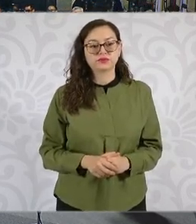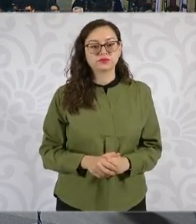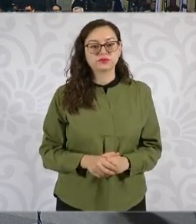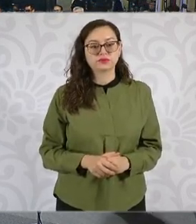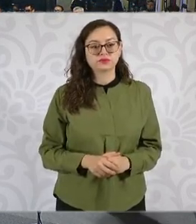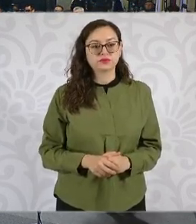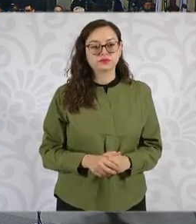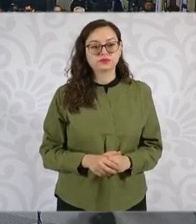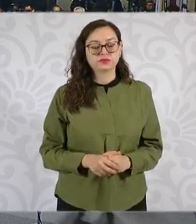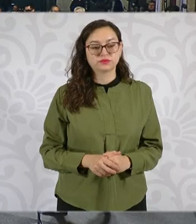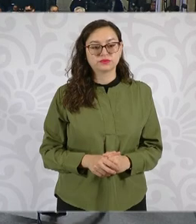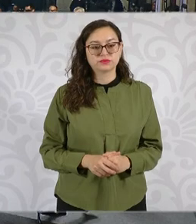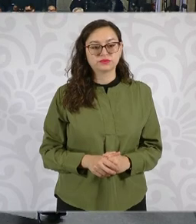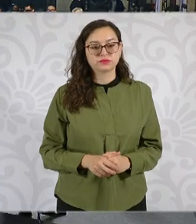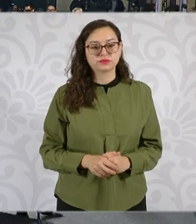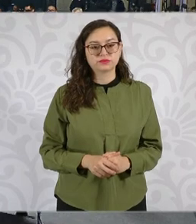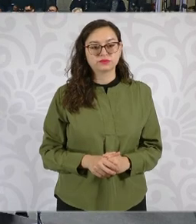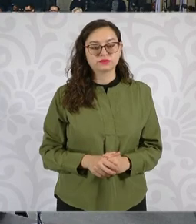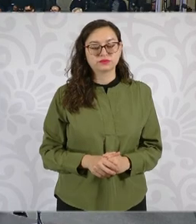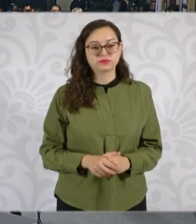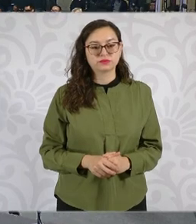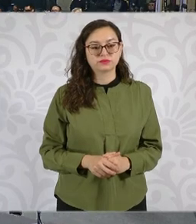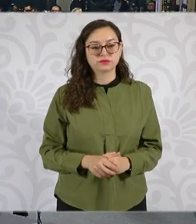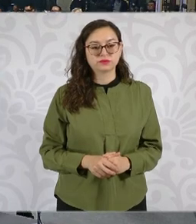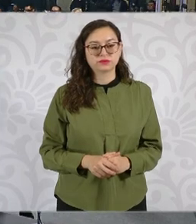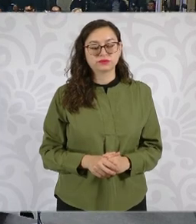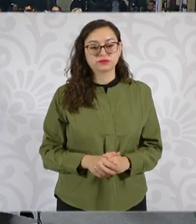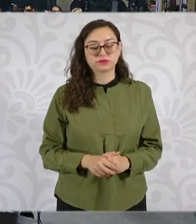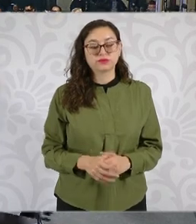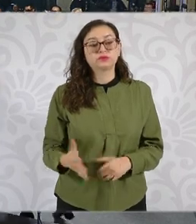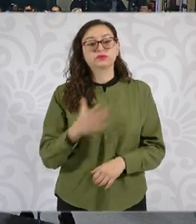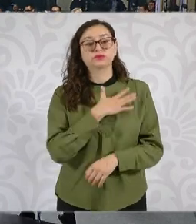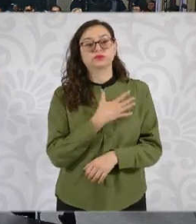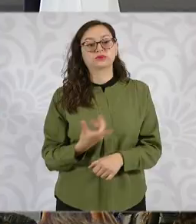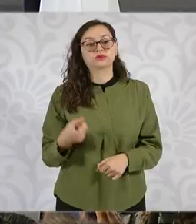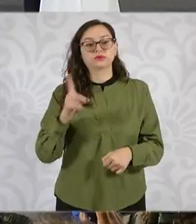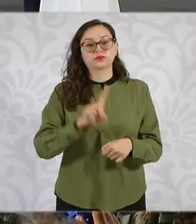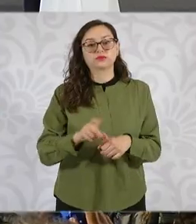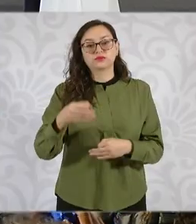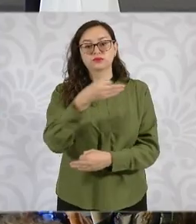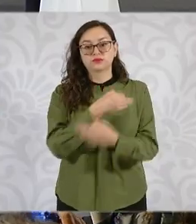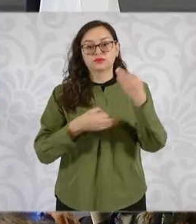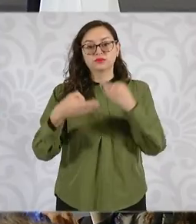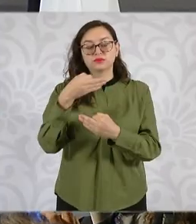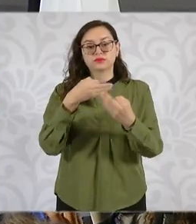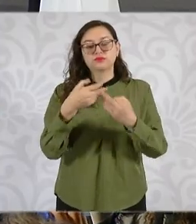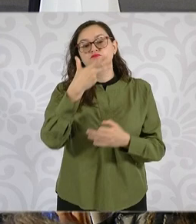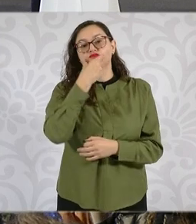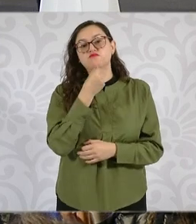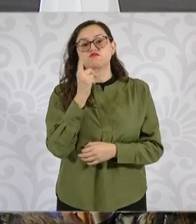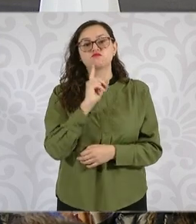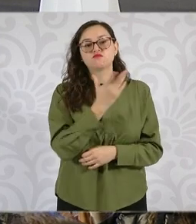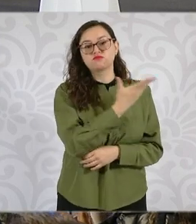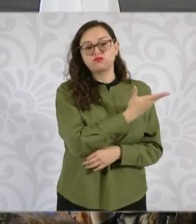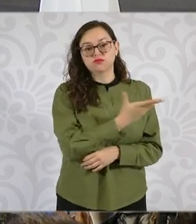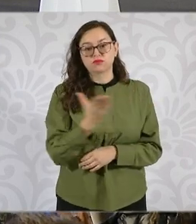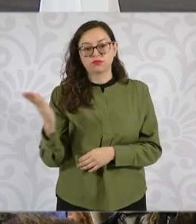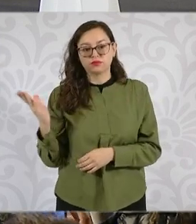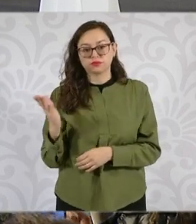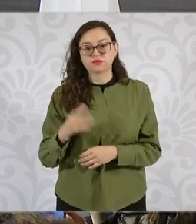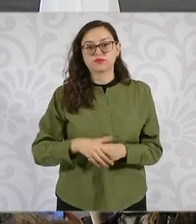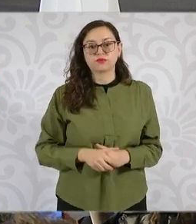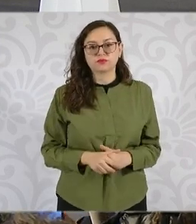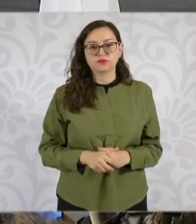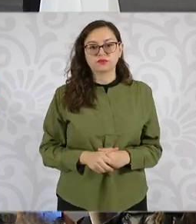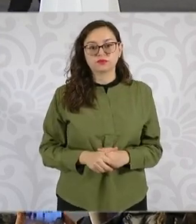Por su permiso, Presidenta. Muy buenos días a todos y a todos. Si